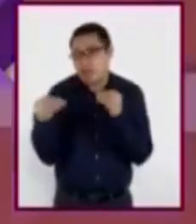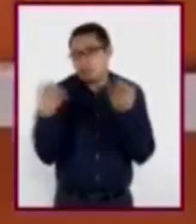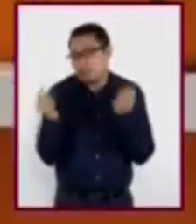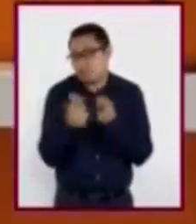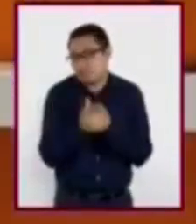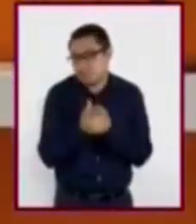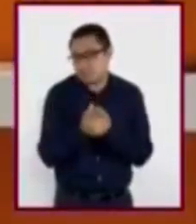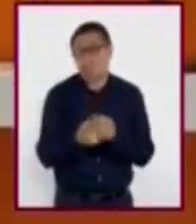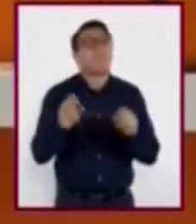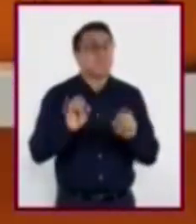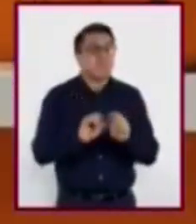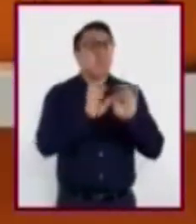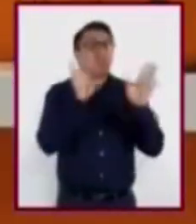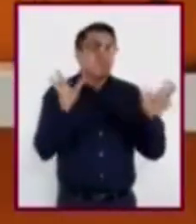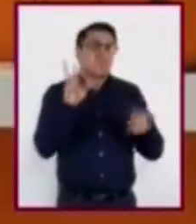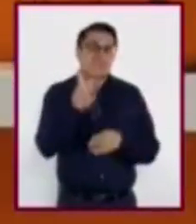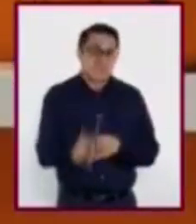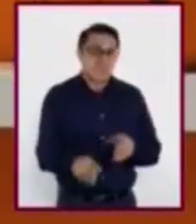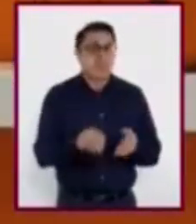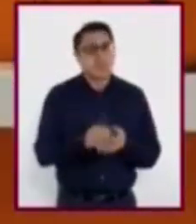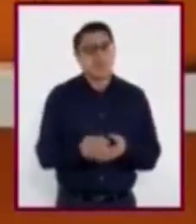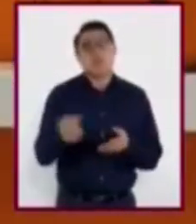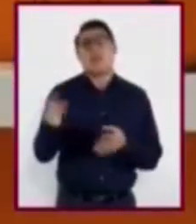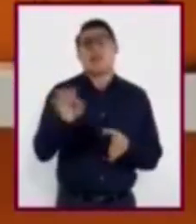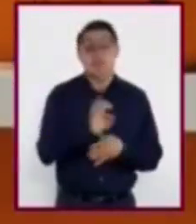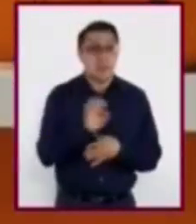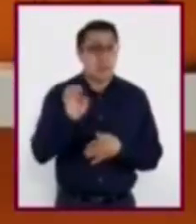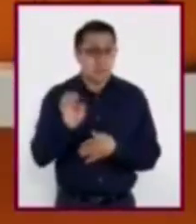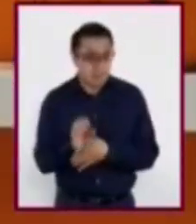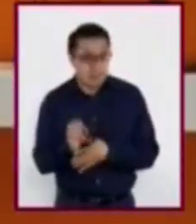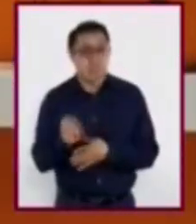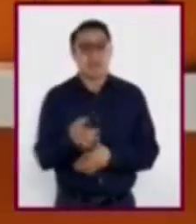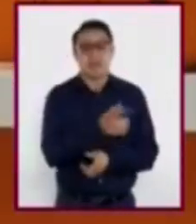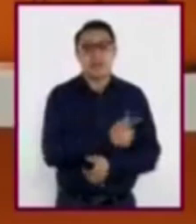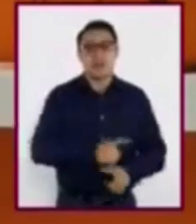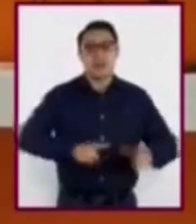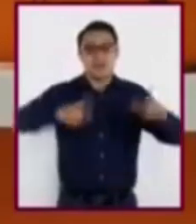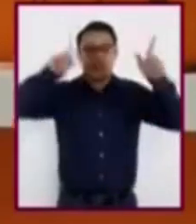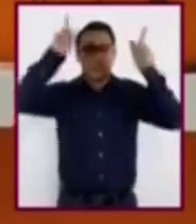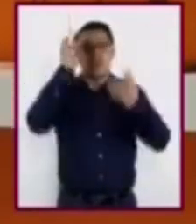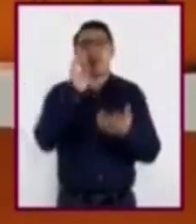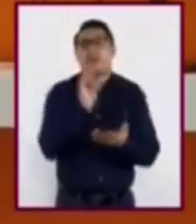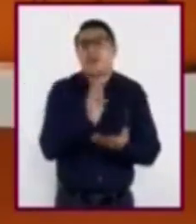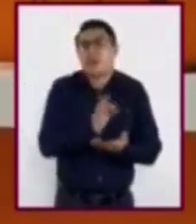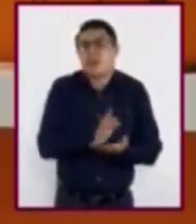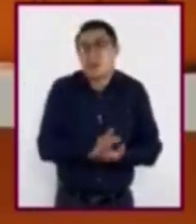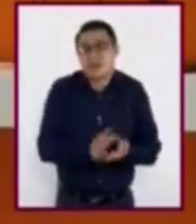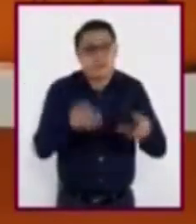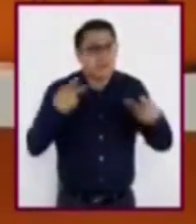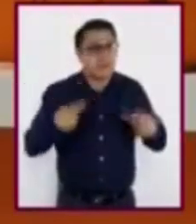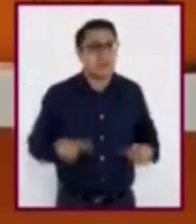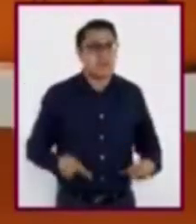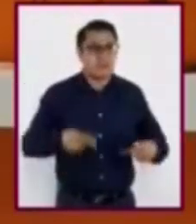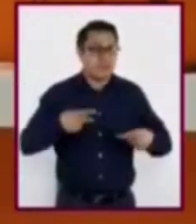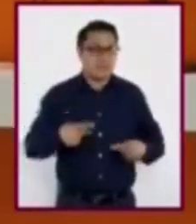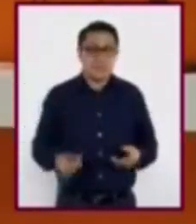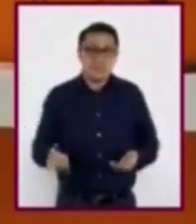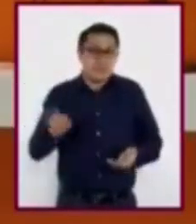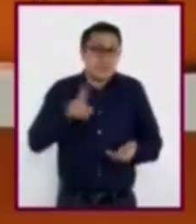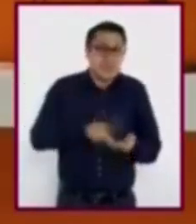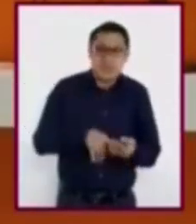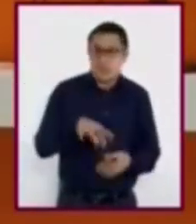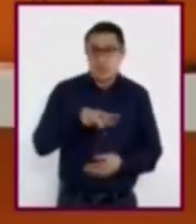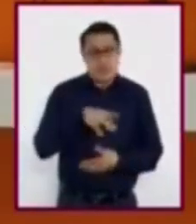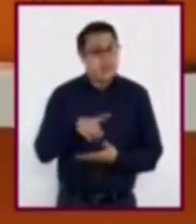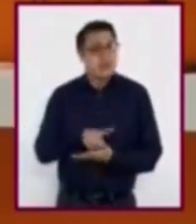Es claro entonces que el ejercicio de la libertad es un acto exclusivamente humano, porque solo las personas